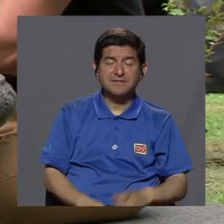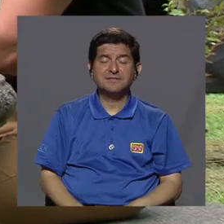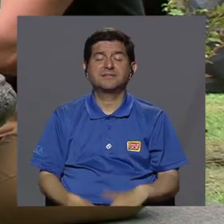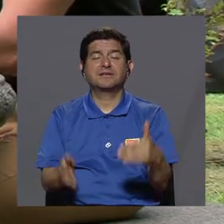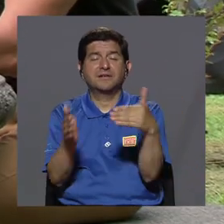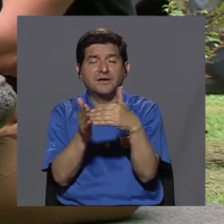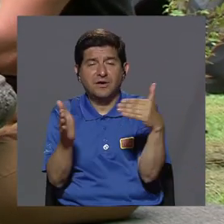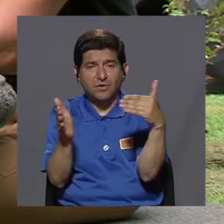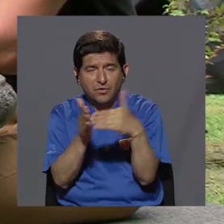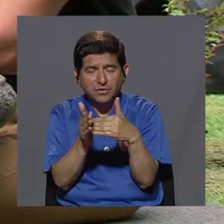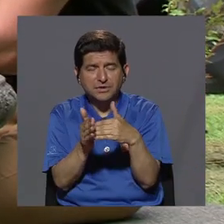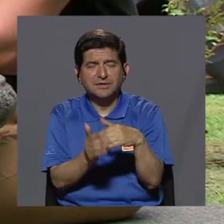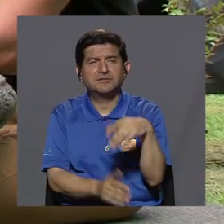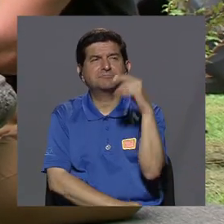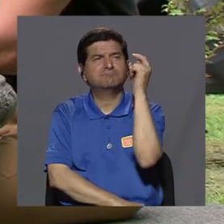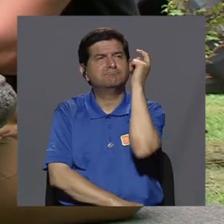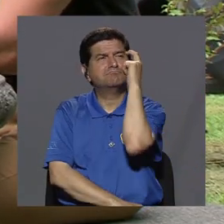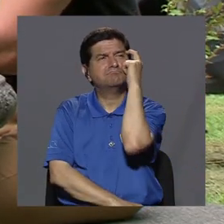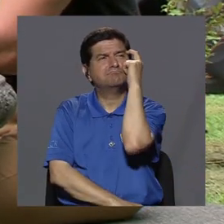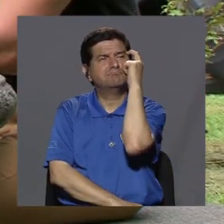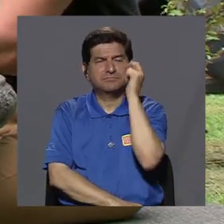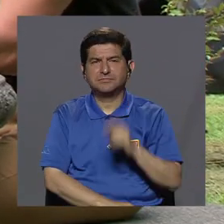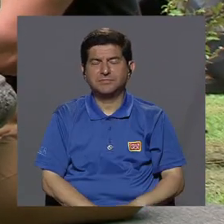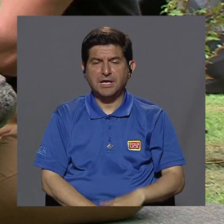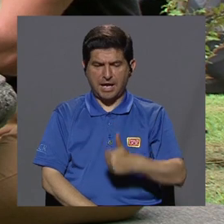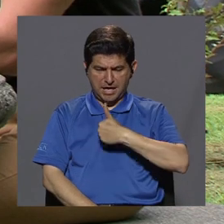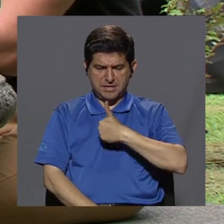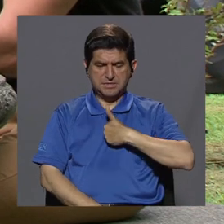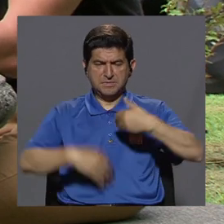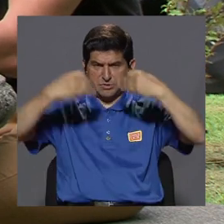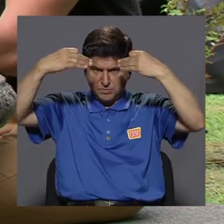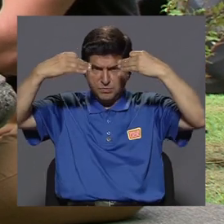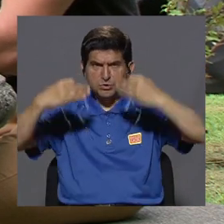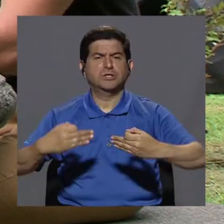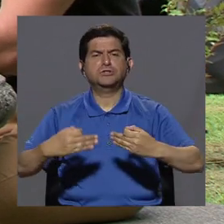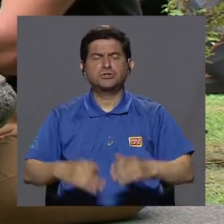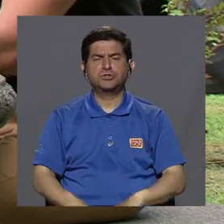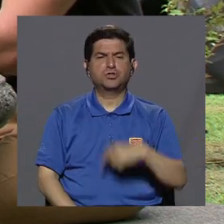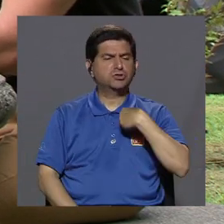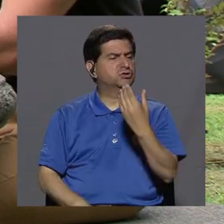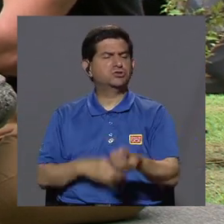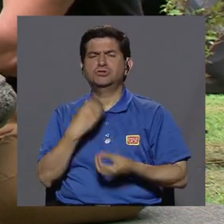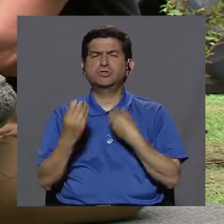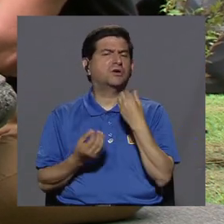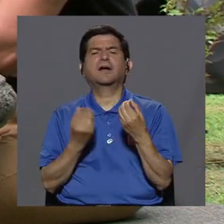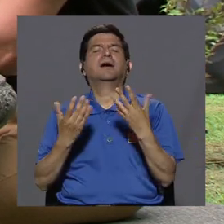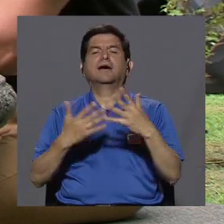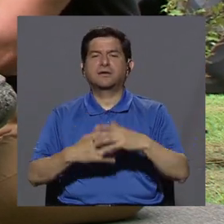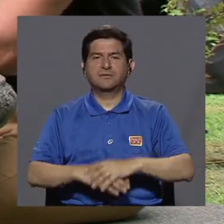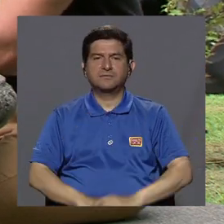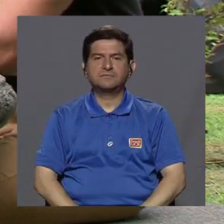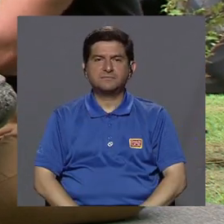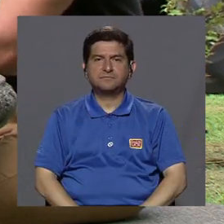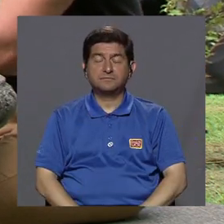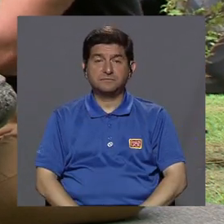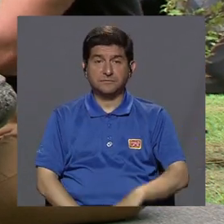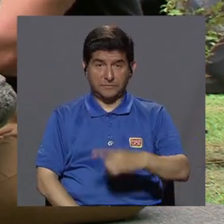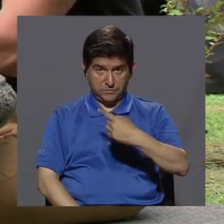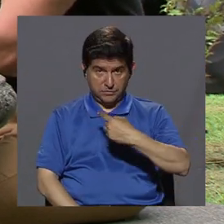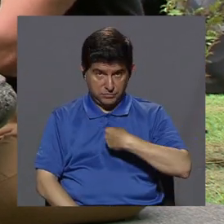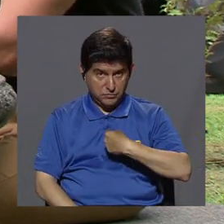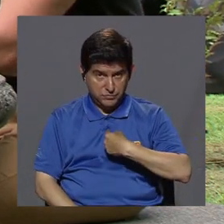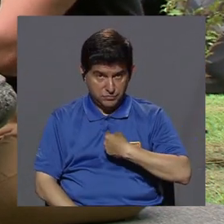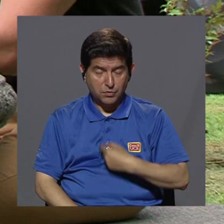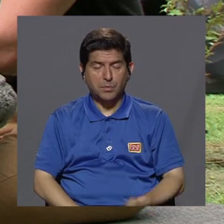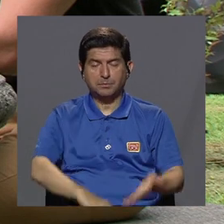a partir de eso, retomar, verdad, y desde la parte de autodeterminación, qué estoy haciendo, verdad,